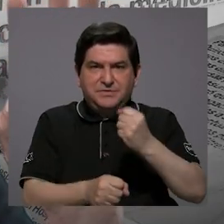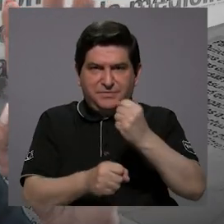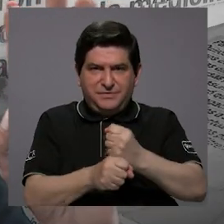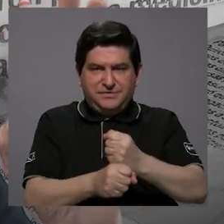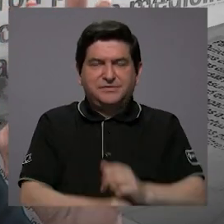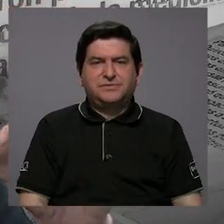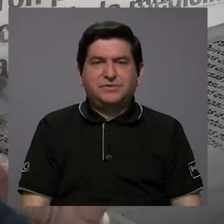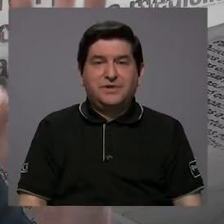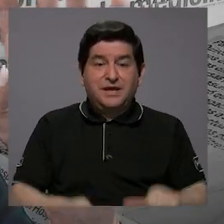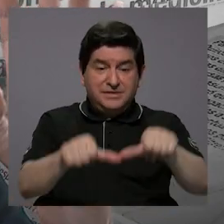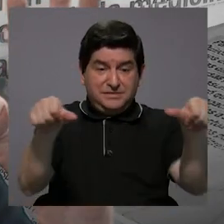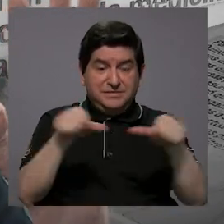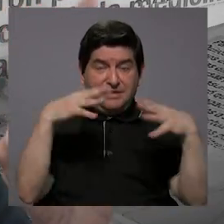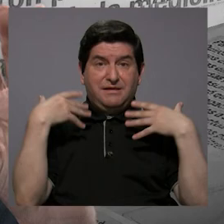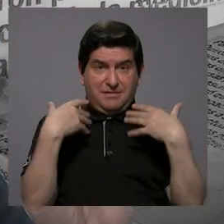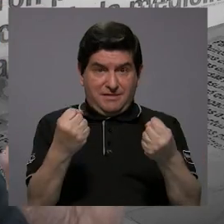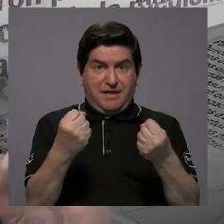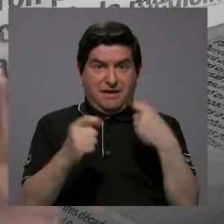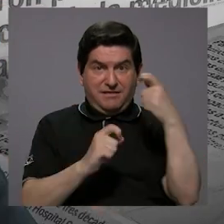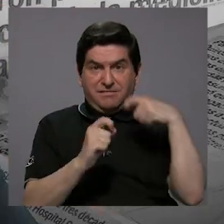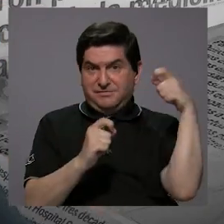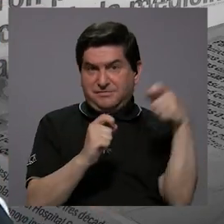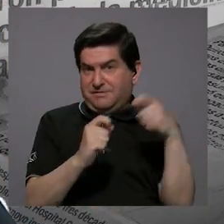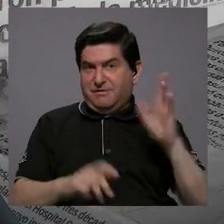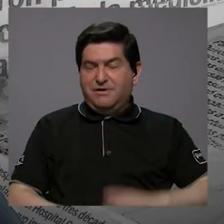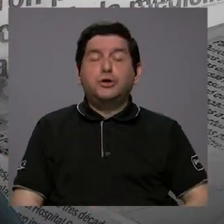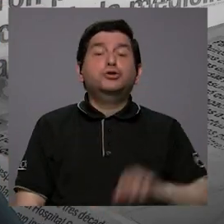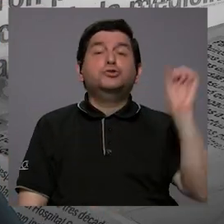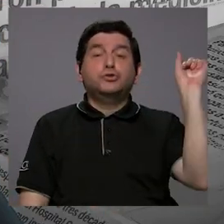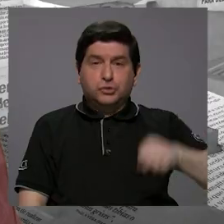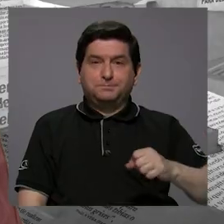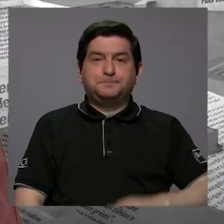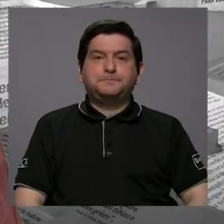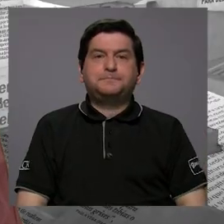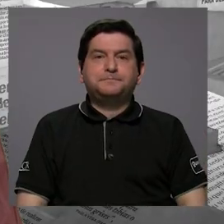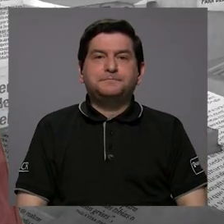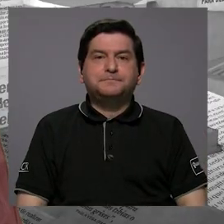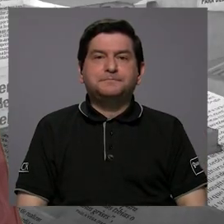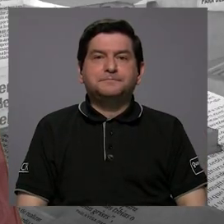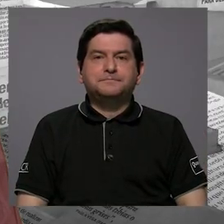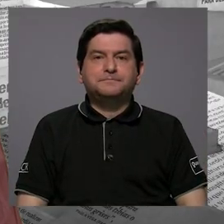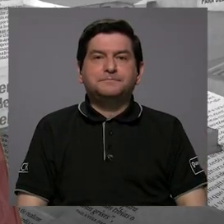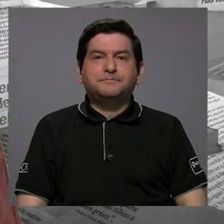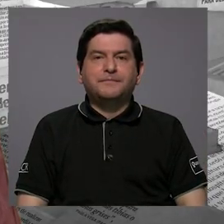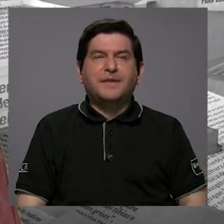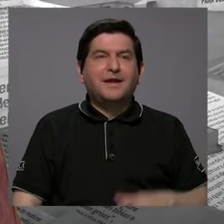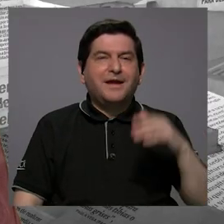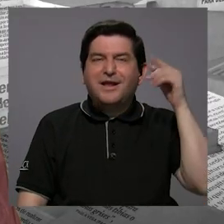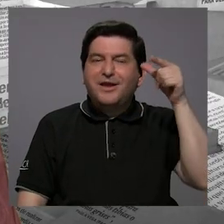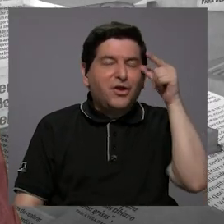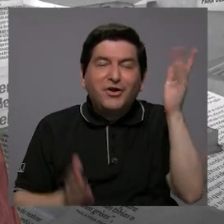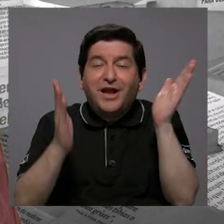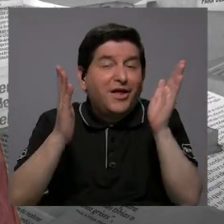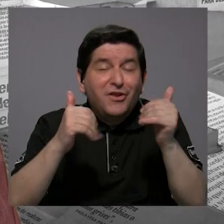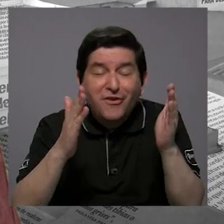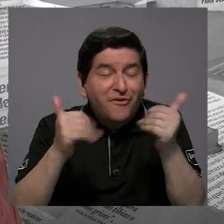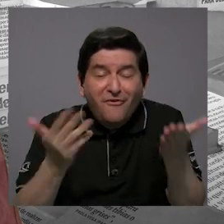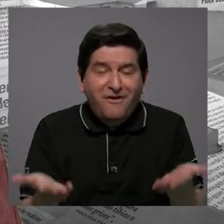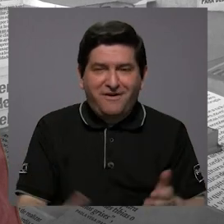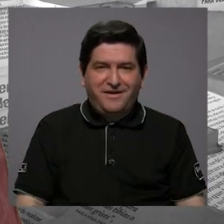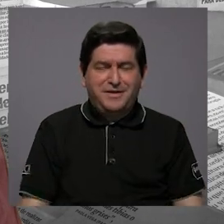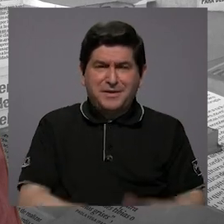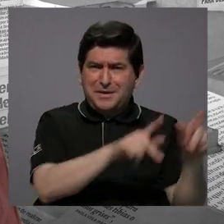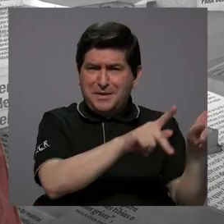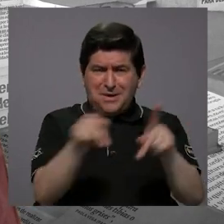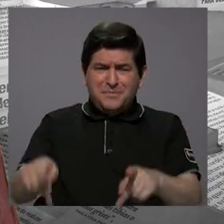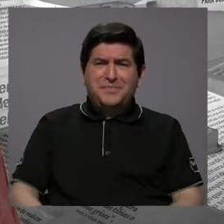este caso estamos hablando de salud específicamente. Exactamente, sí, incluso de sentido común, ¿verdad? Como para que la gente,